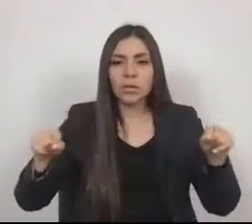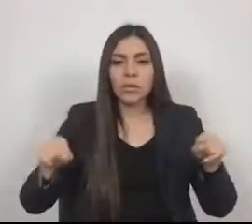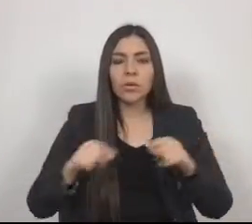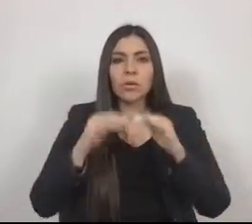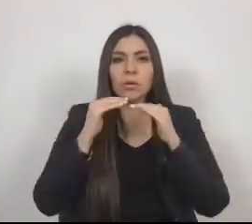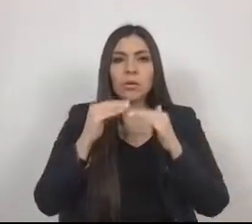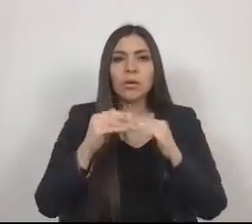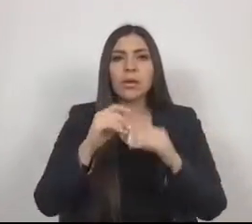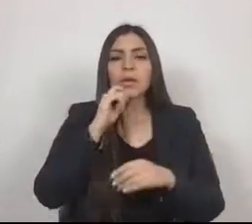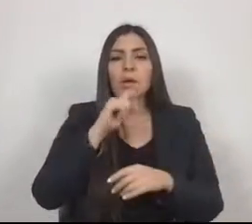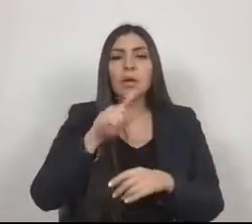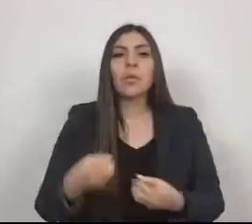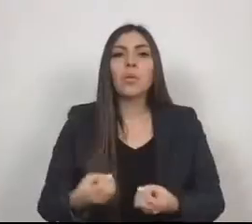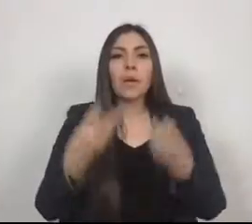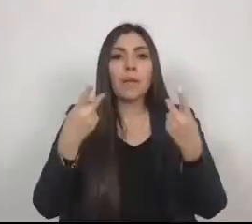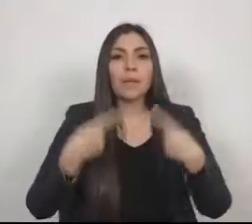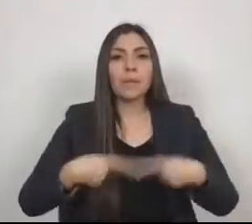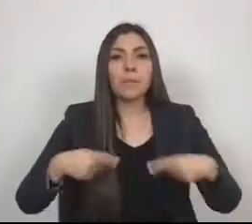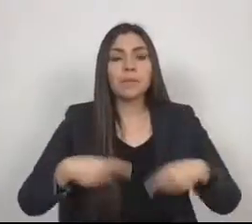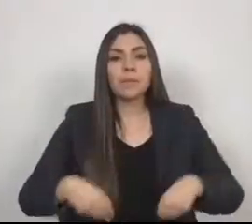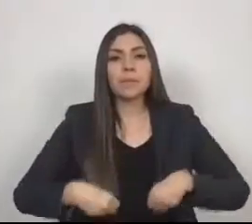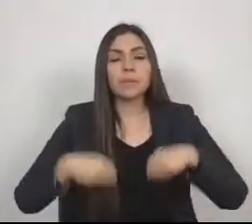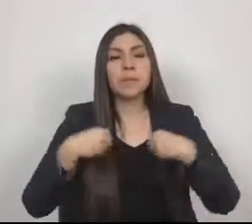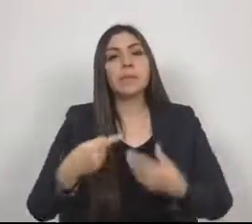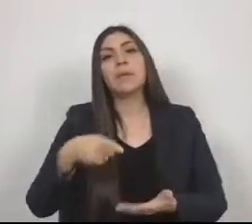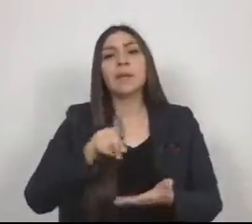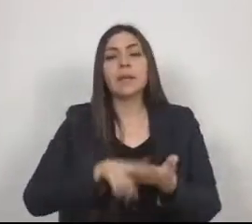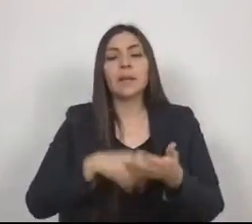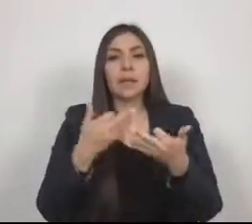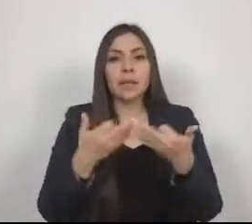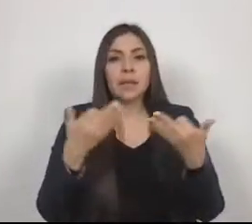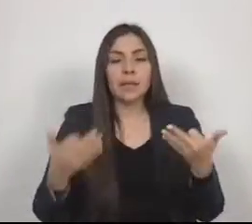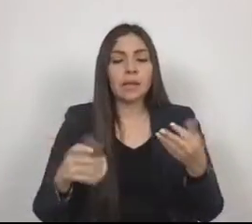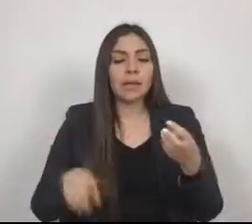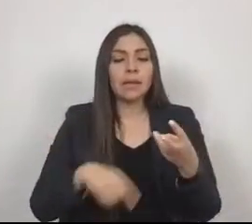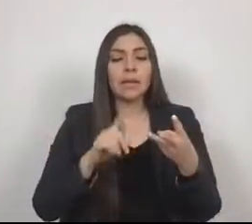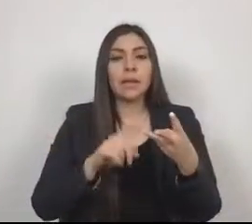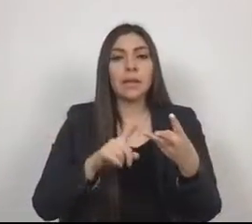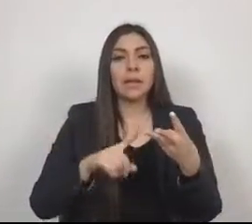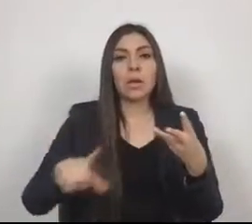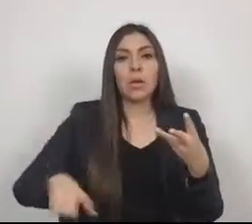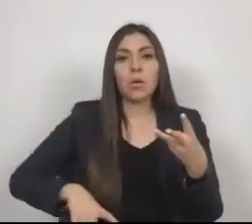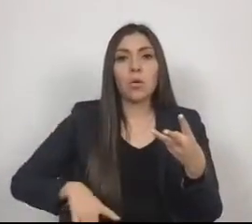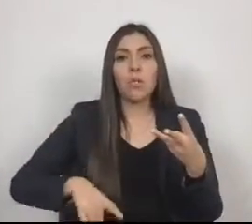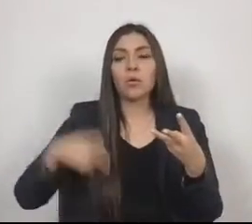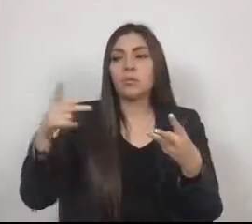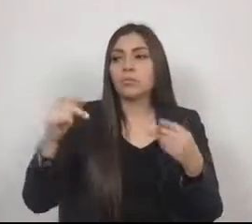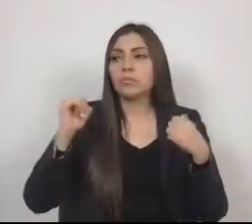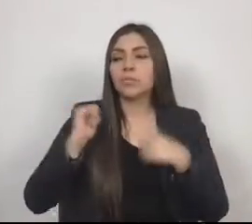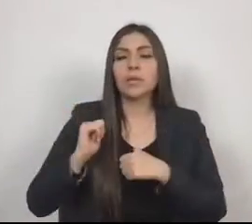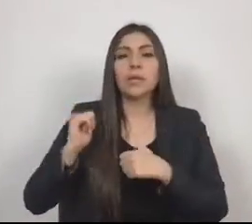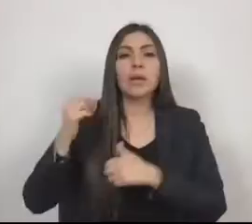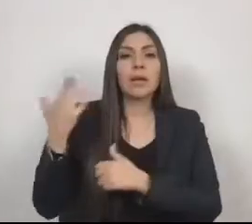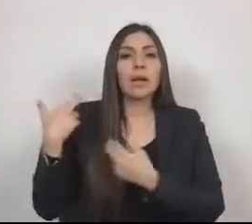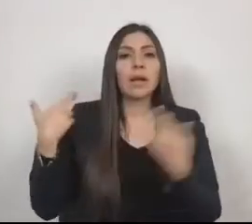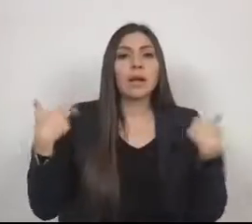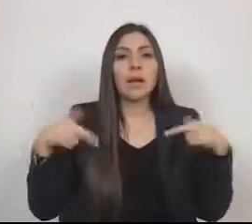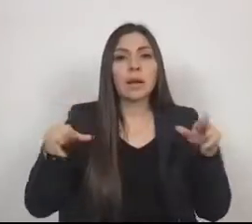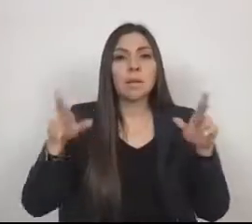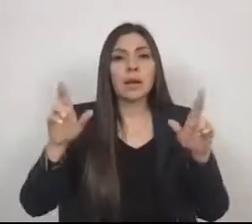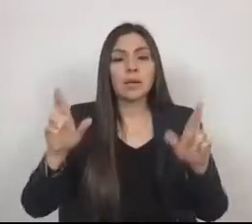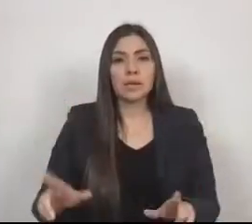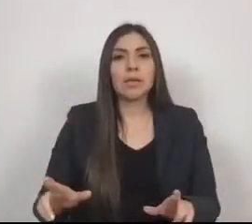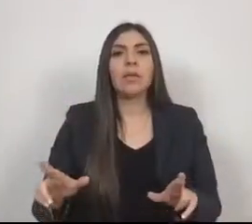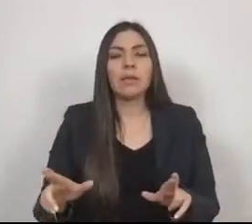humanos que habitan dentro del territorio y gobierno como propio, representativo y popular por conducto de su